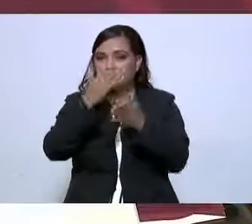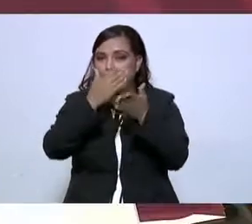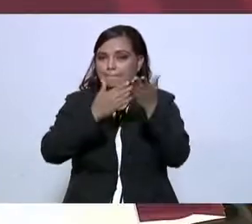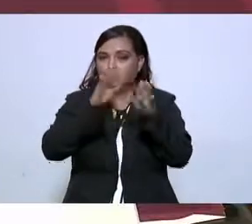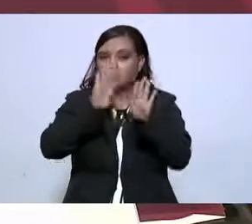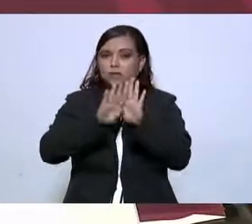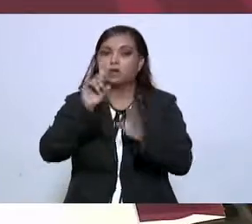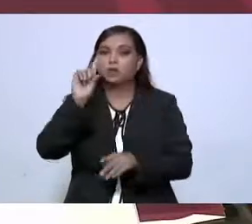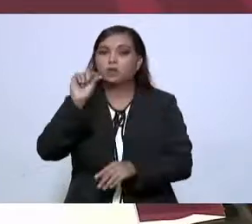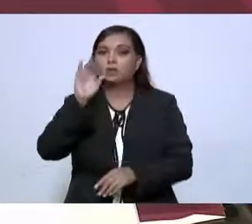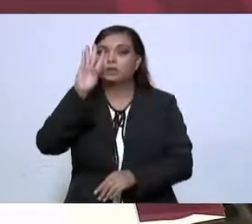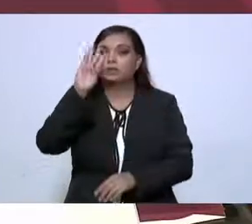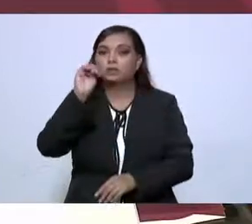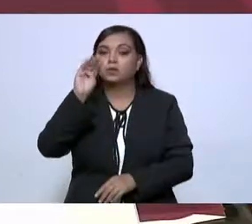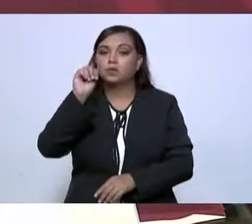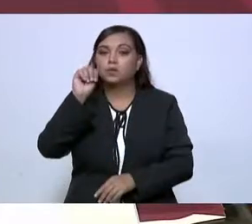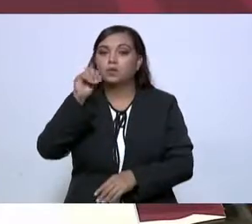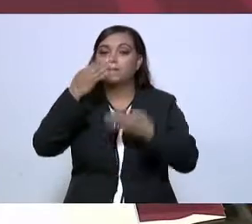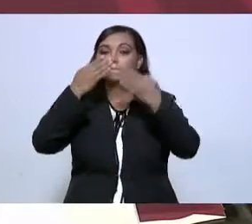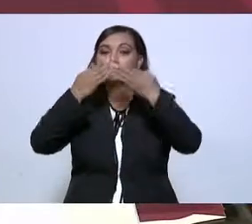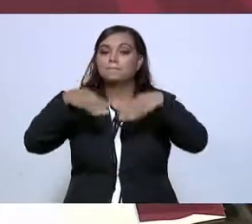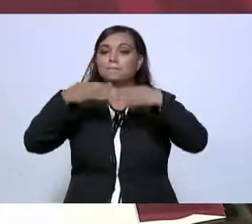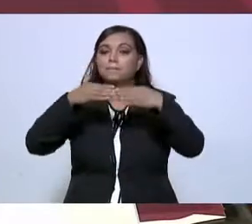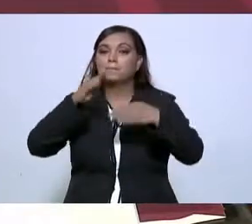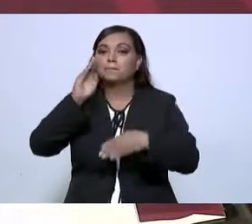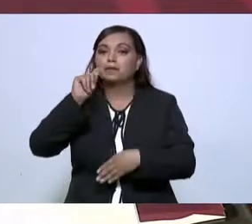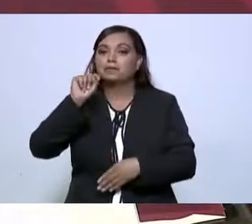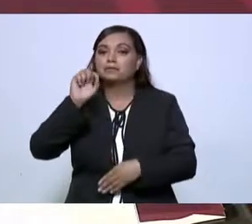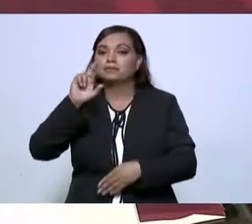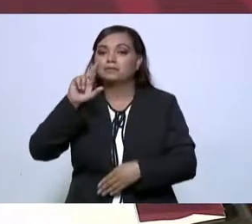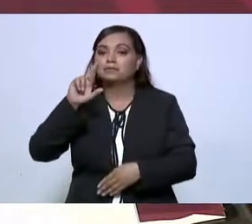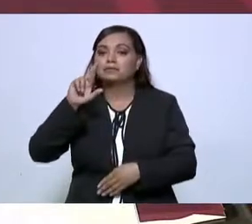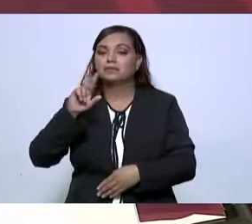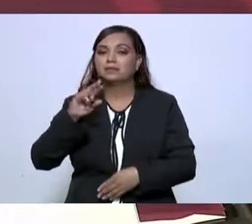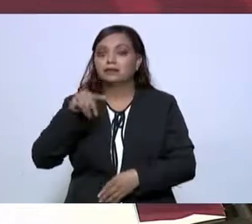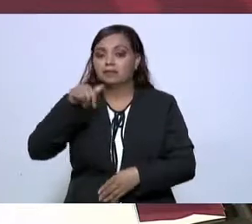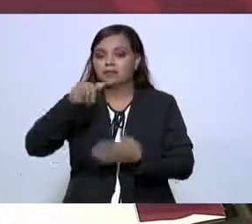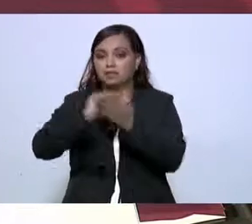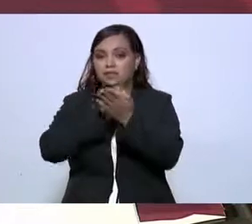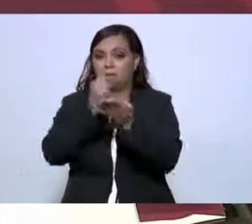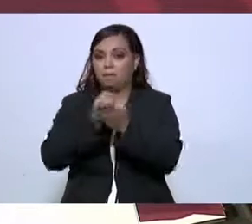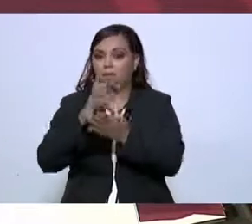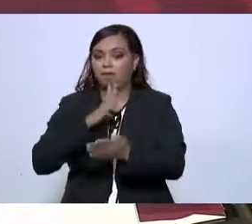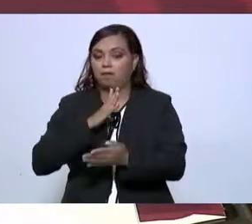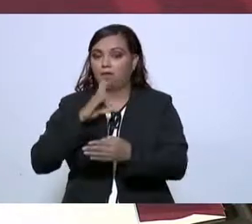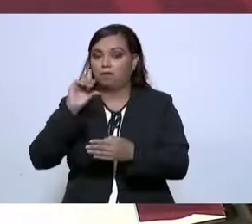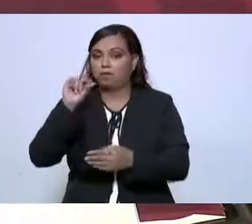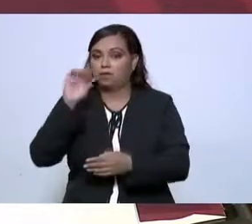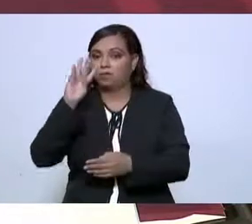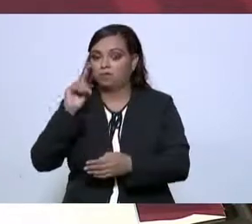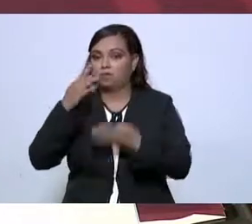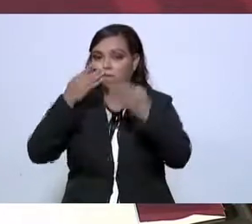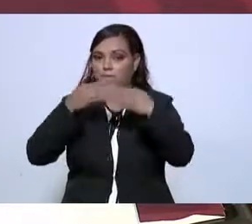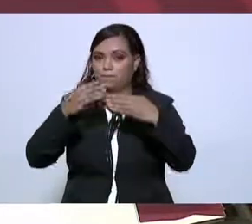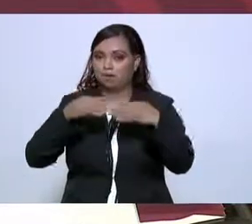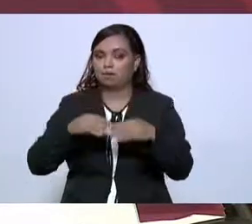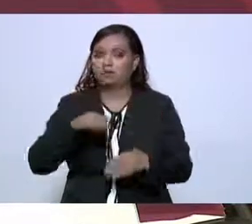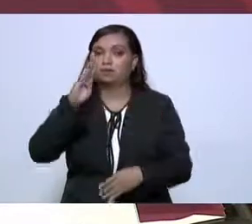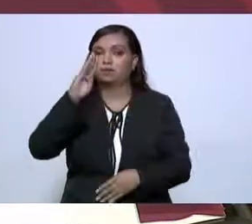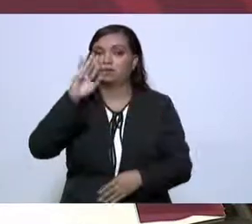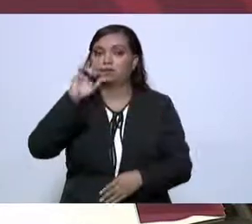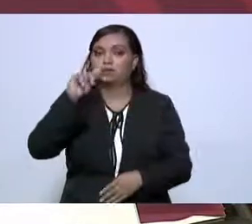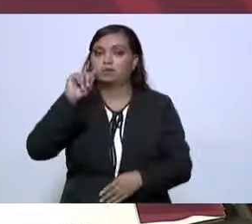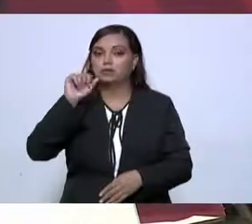sucursales del Banco del Bienestar en Tamaulipas, y en estas 49